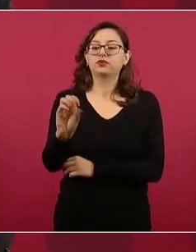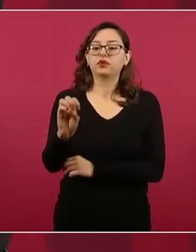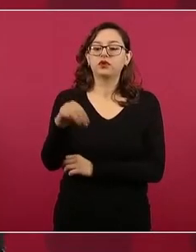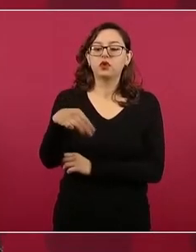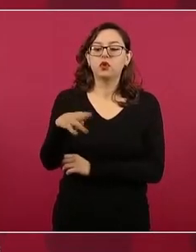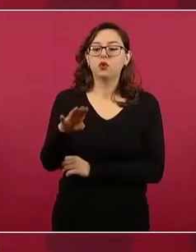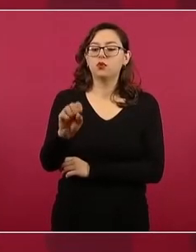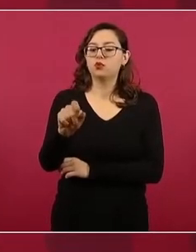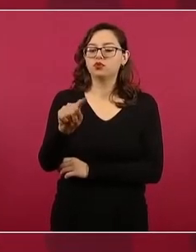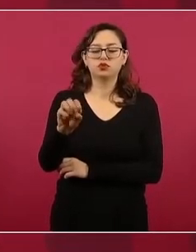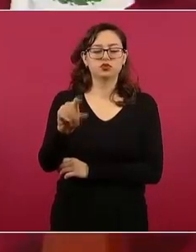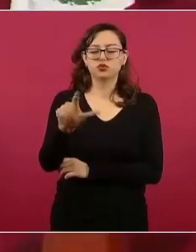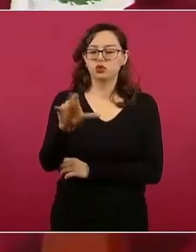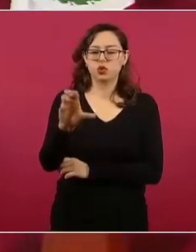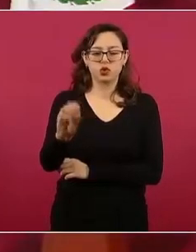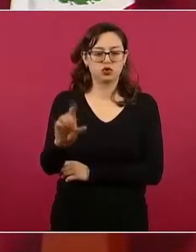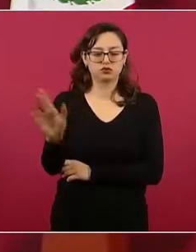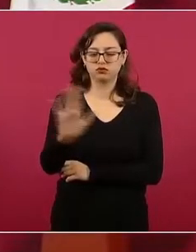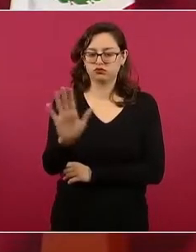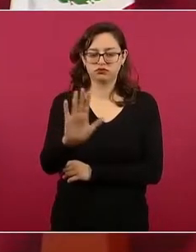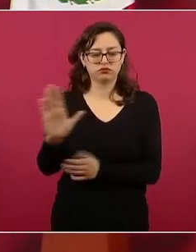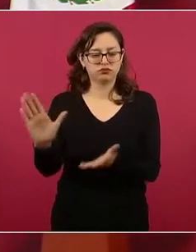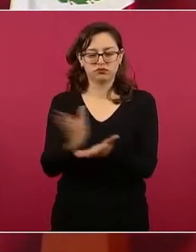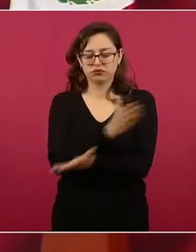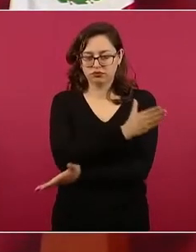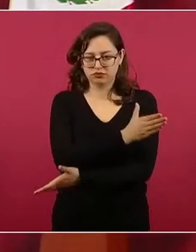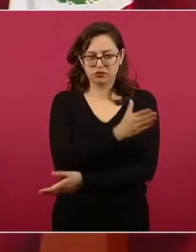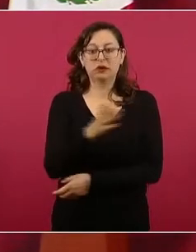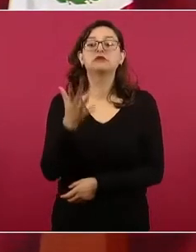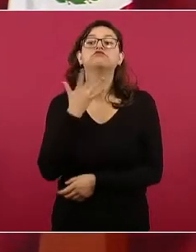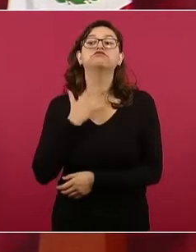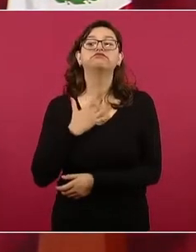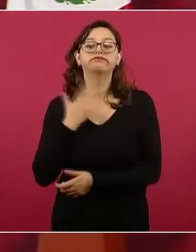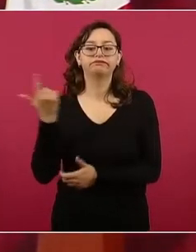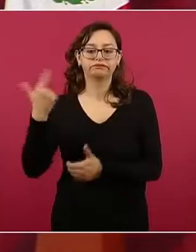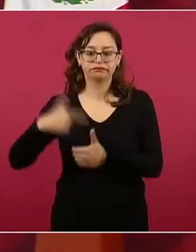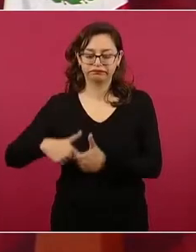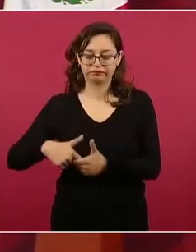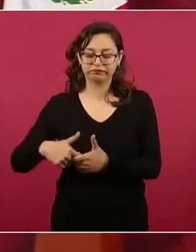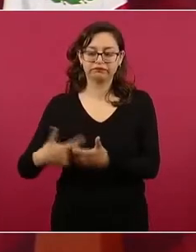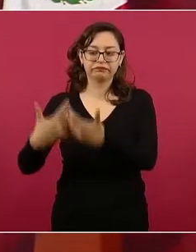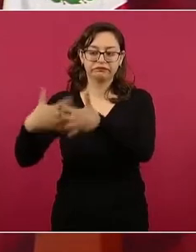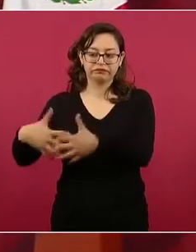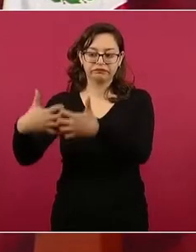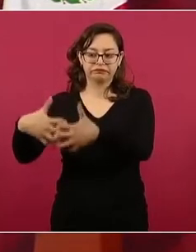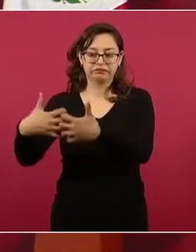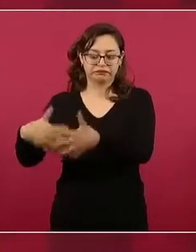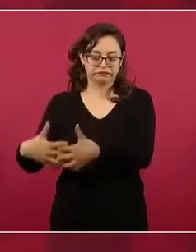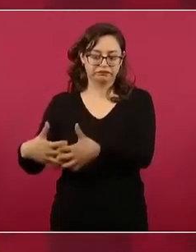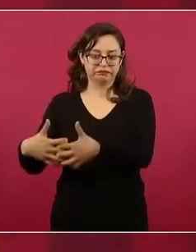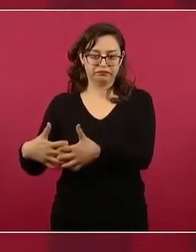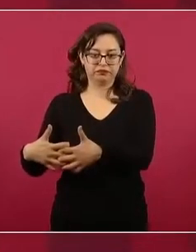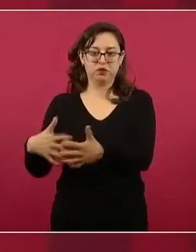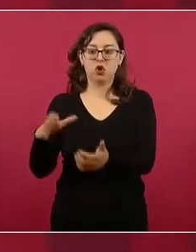se produzcan gasolinas. El combustóleo vale menos y contamina más,